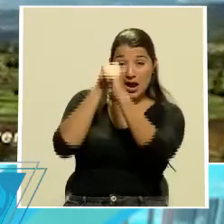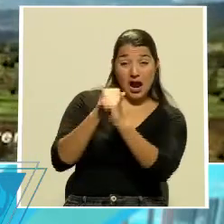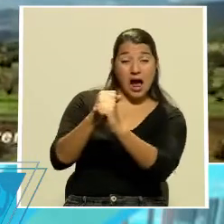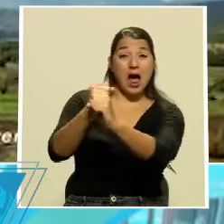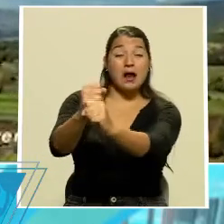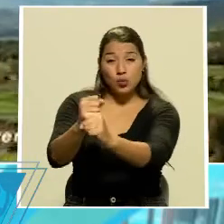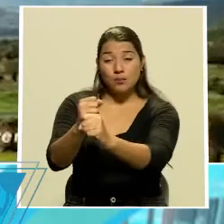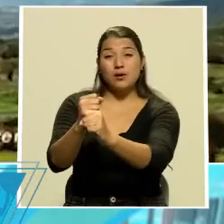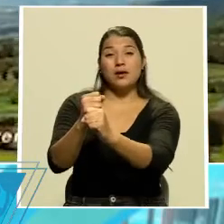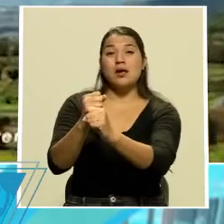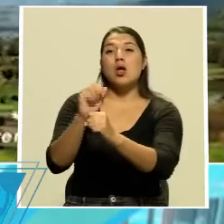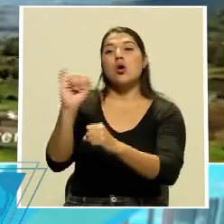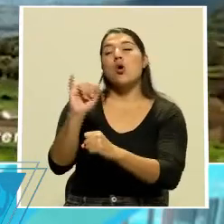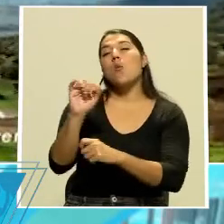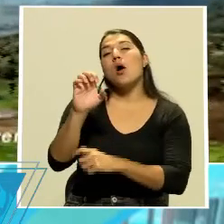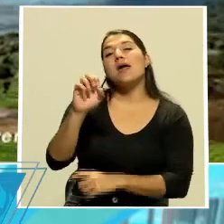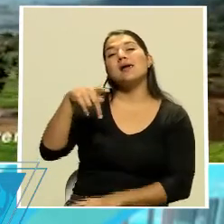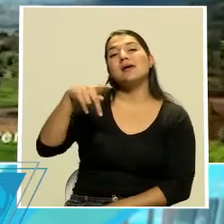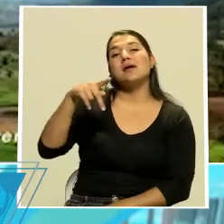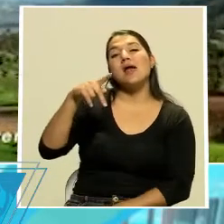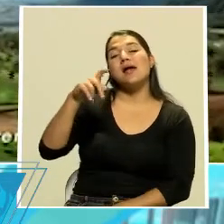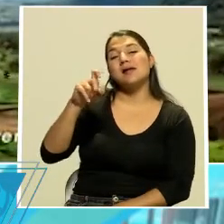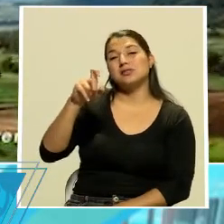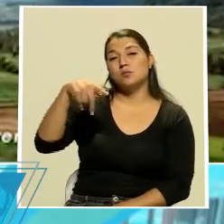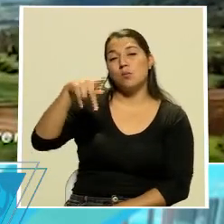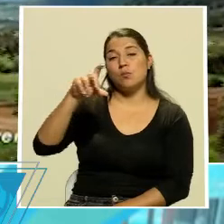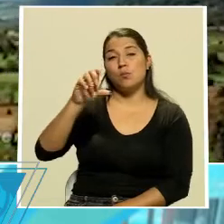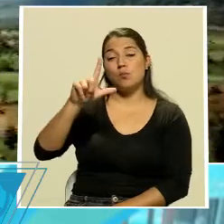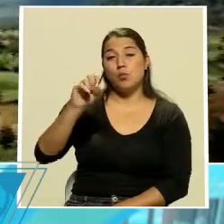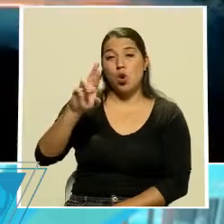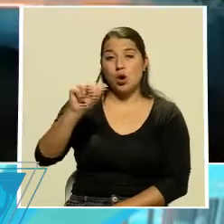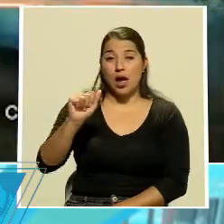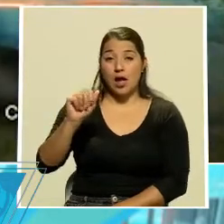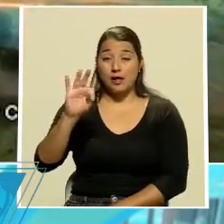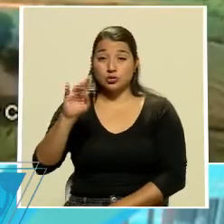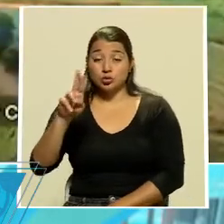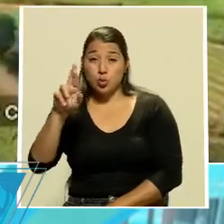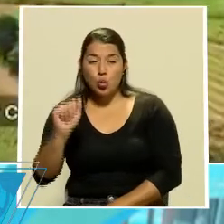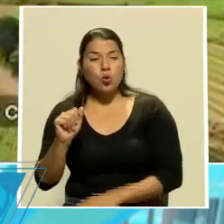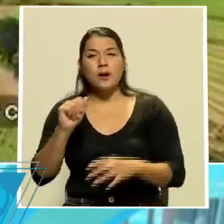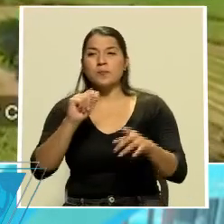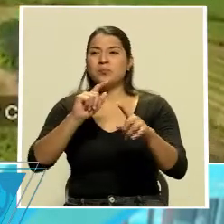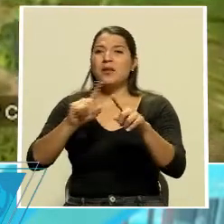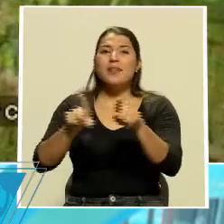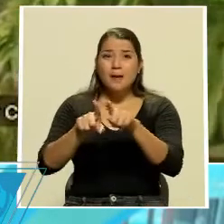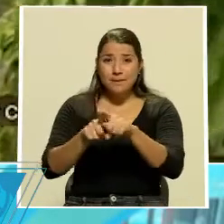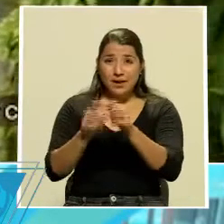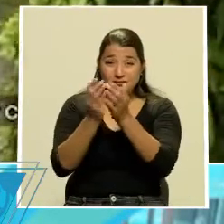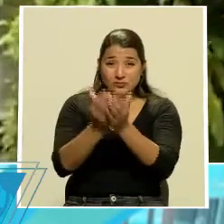operadores, como Explonatura, como Turrialba Ventures. Costa Rica Kayak School, que le ofrece tours en calle.